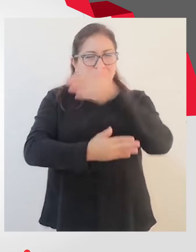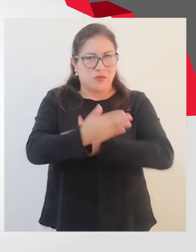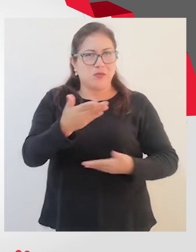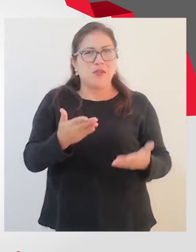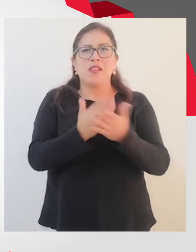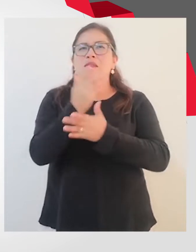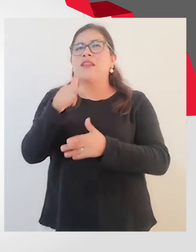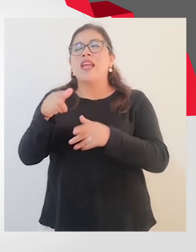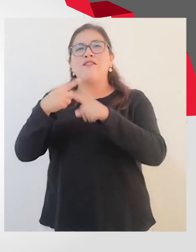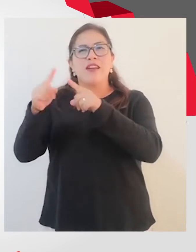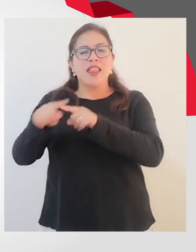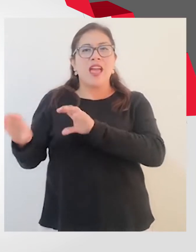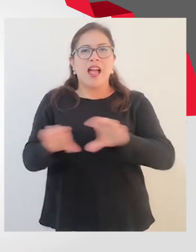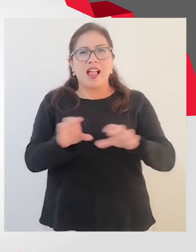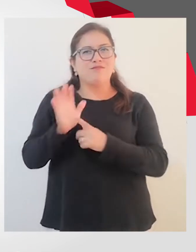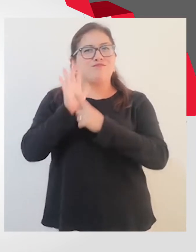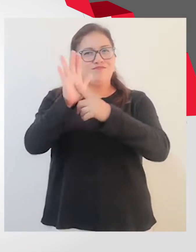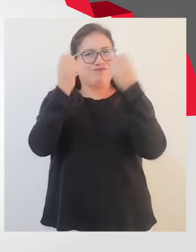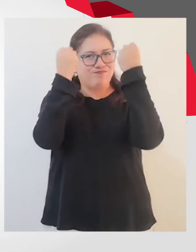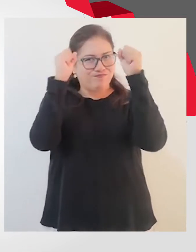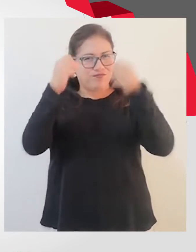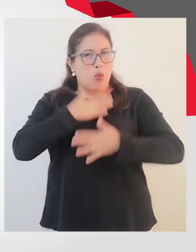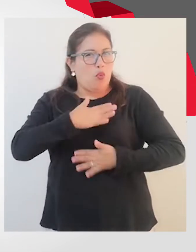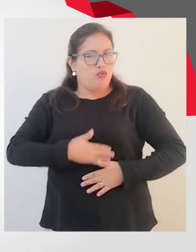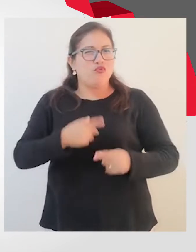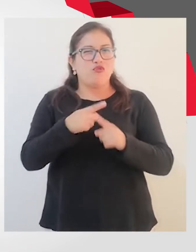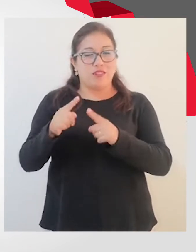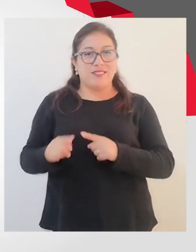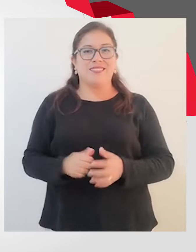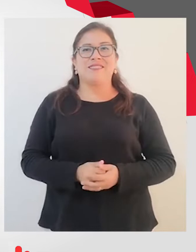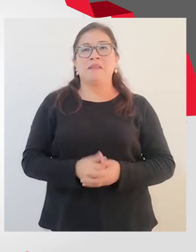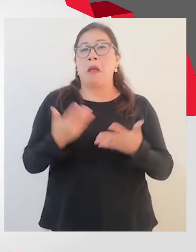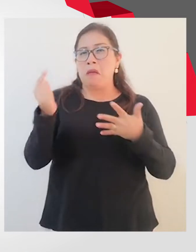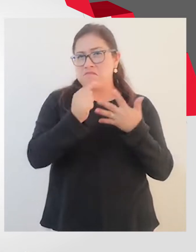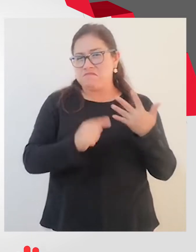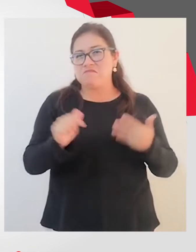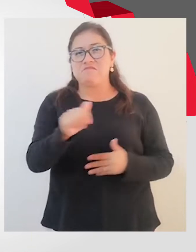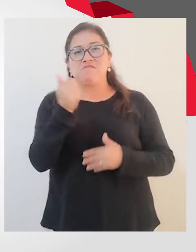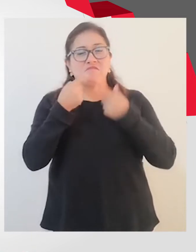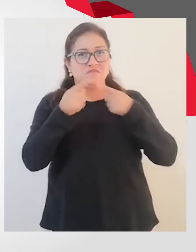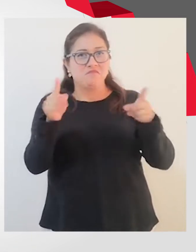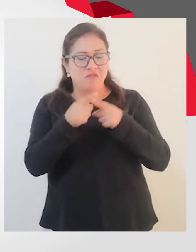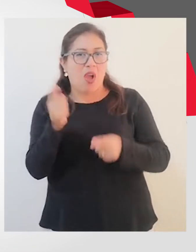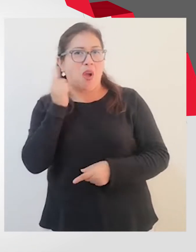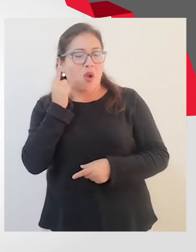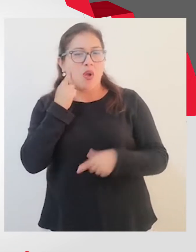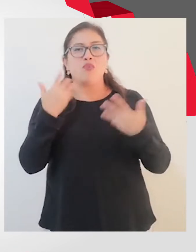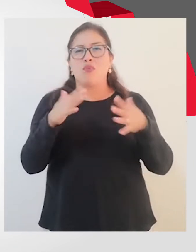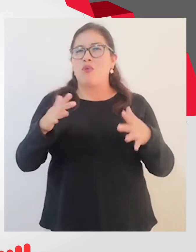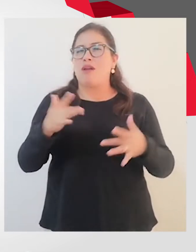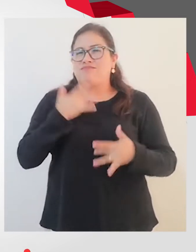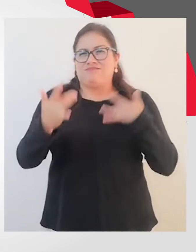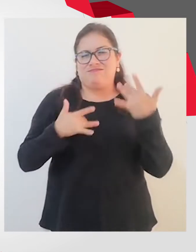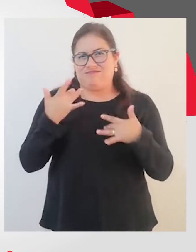discapacidad a través de la actividad física y el deporte. Esta es otra noticia que causa mucha alegría.